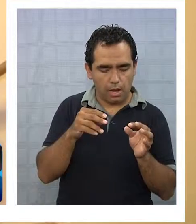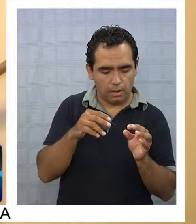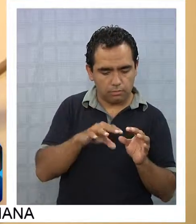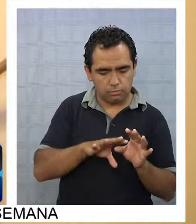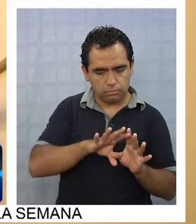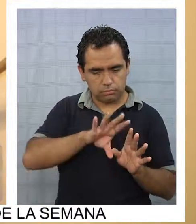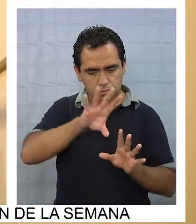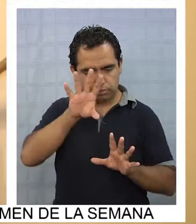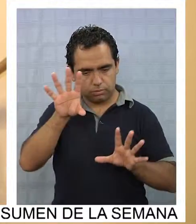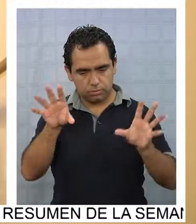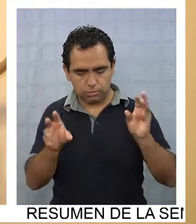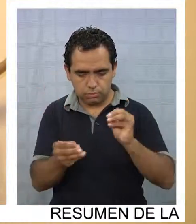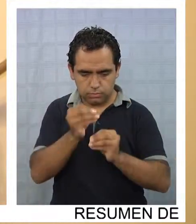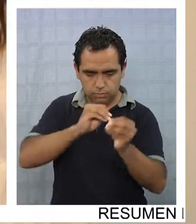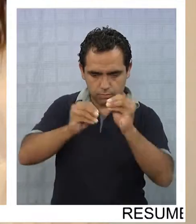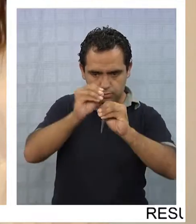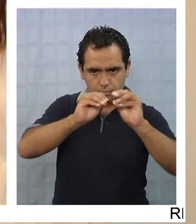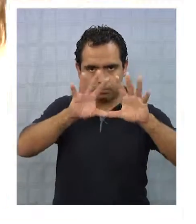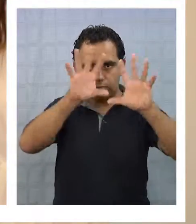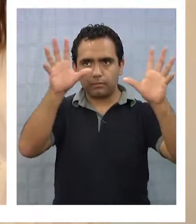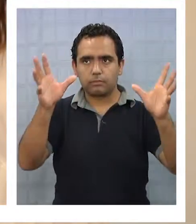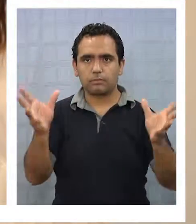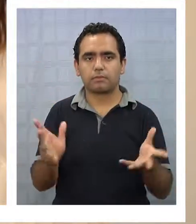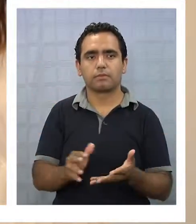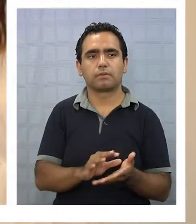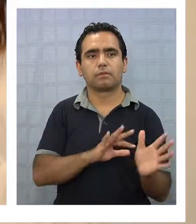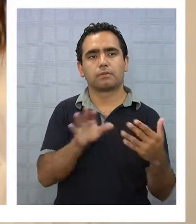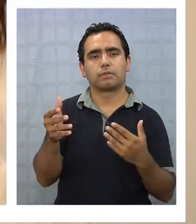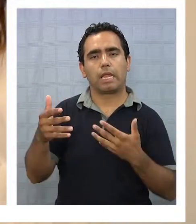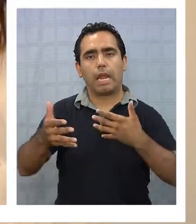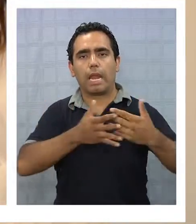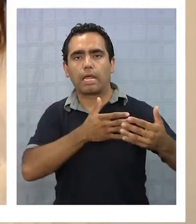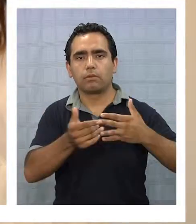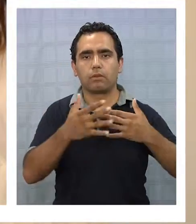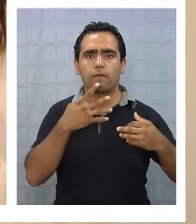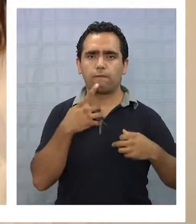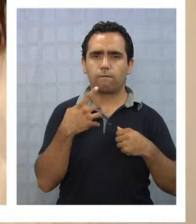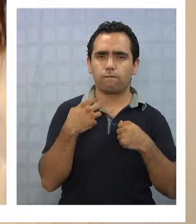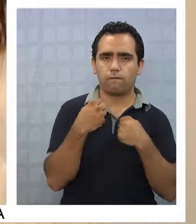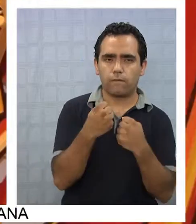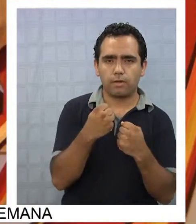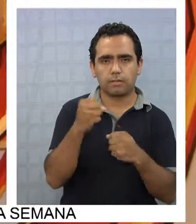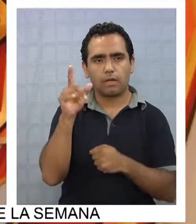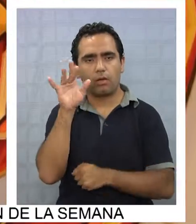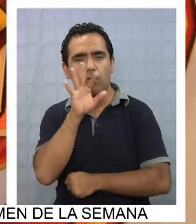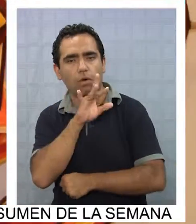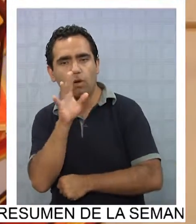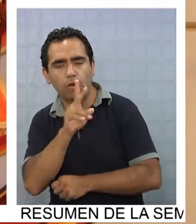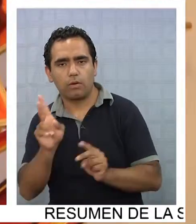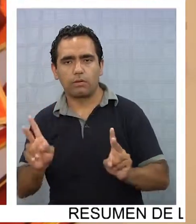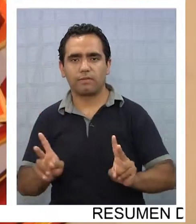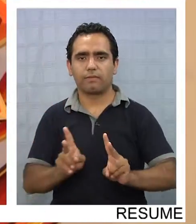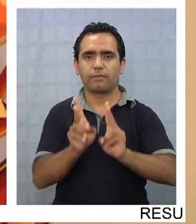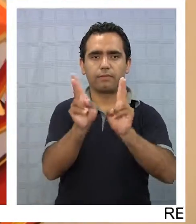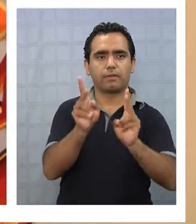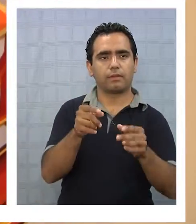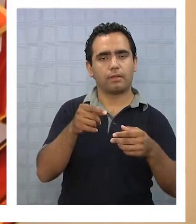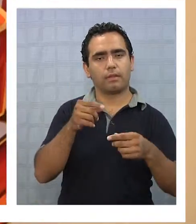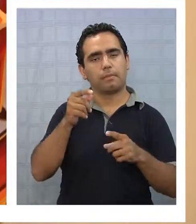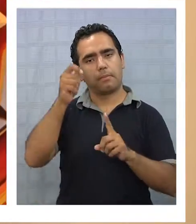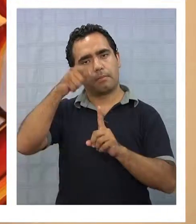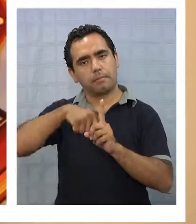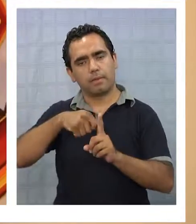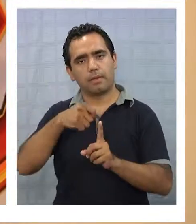que es como lo primero que hice. La muestra, llamada Naturaleza, Fuerza, Color y Vida, estará presente durante todo marzo en la sala.